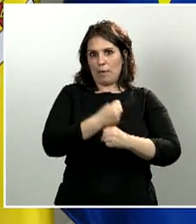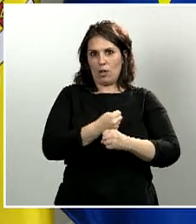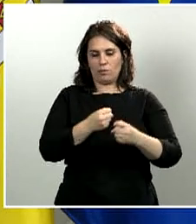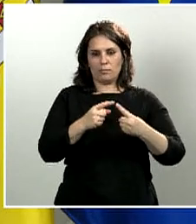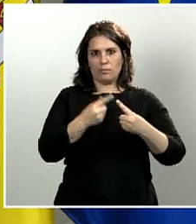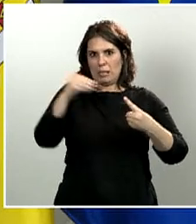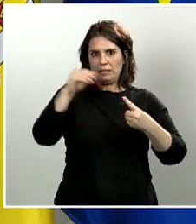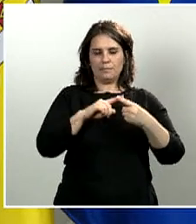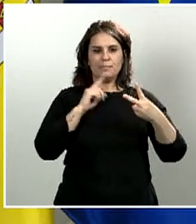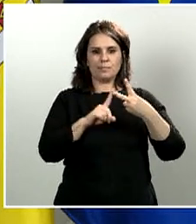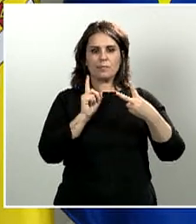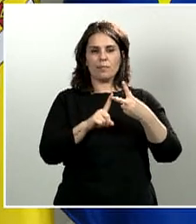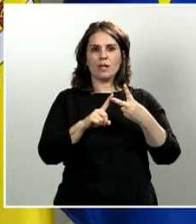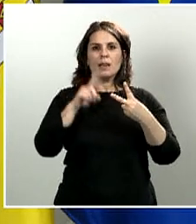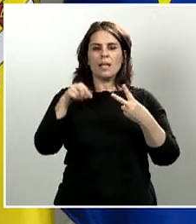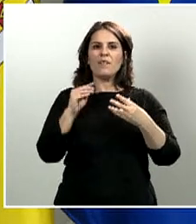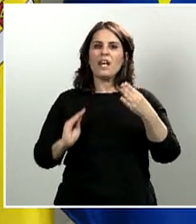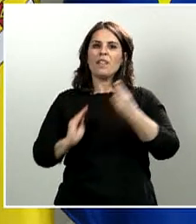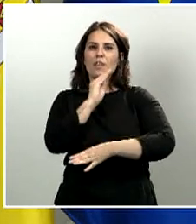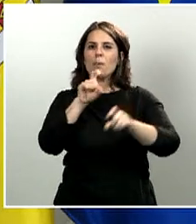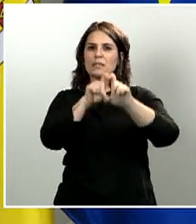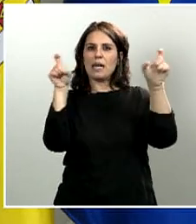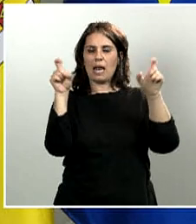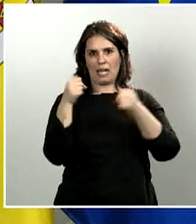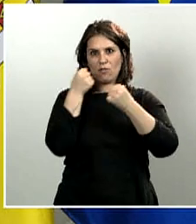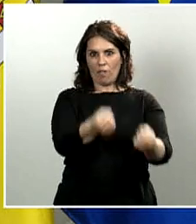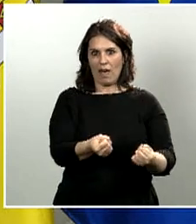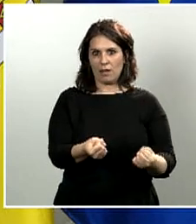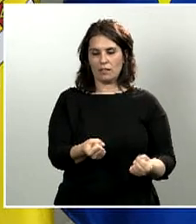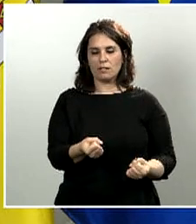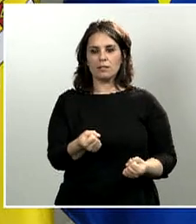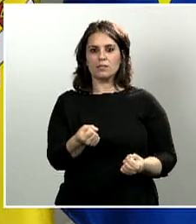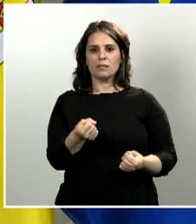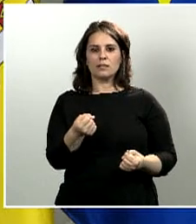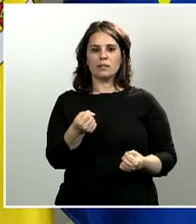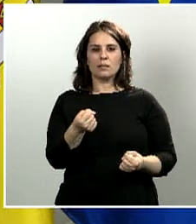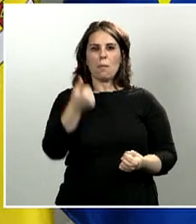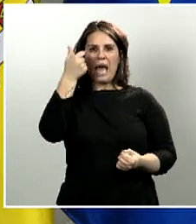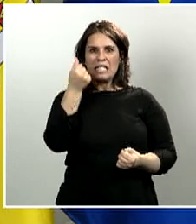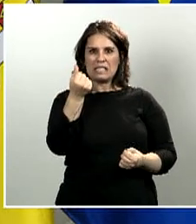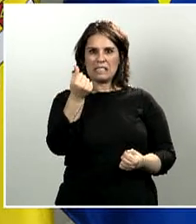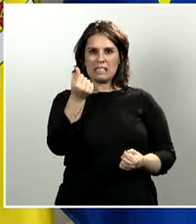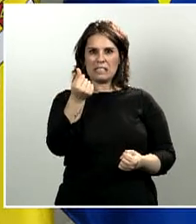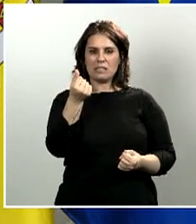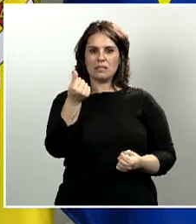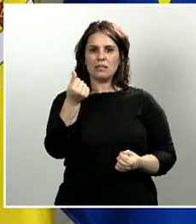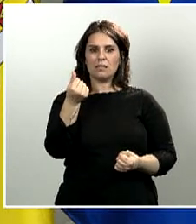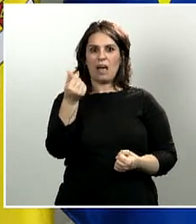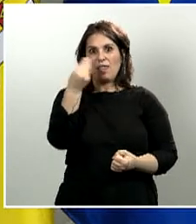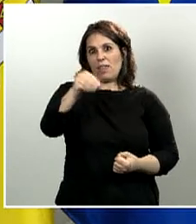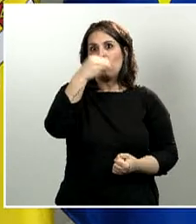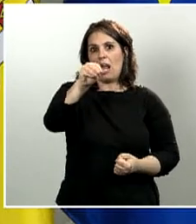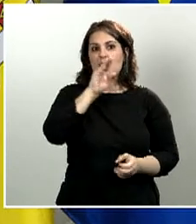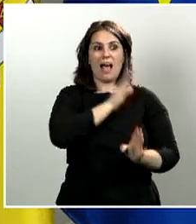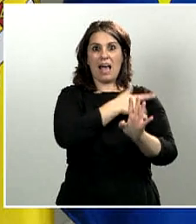reforzar la financiación empresarial, inyectando liquidez de forma adicional a lo que se ha ido realizando en las